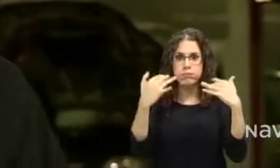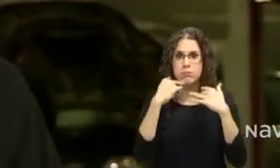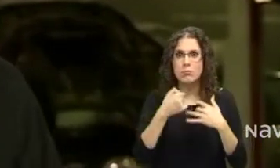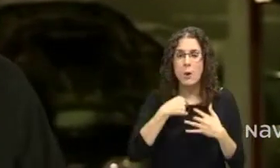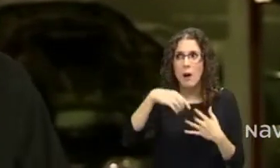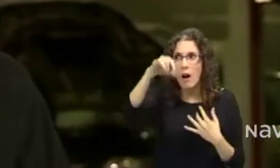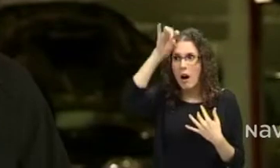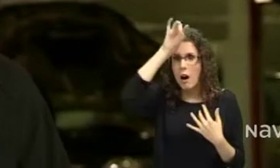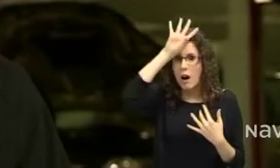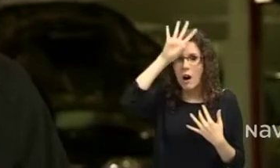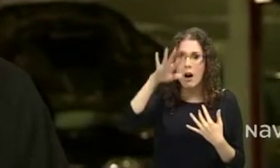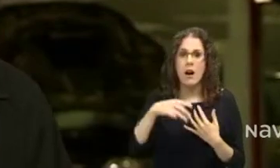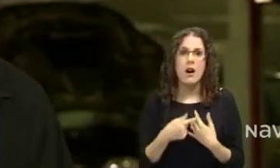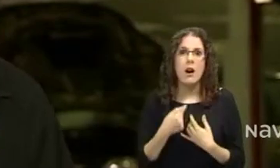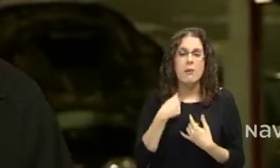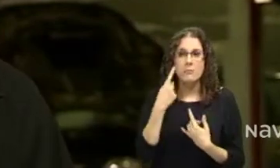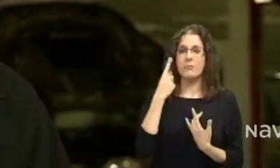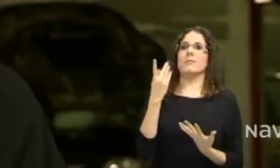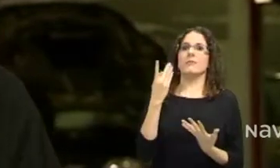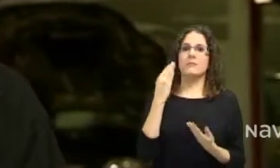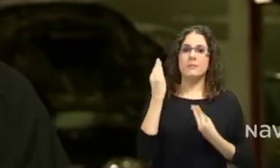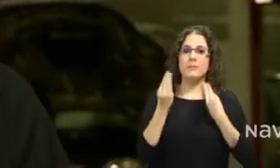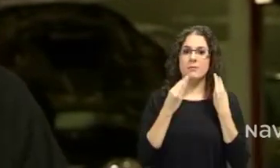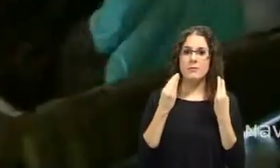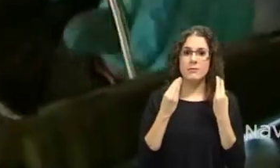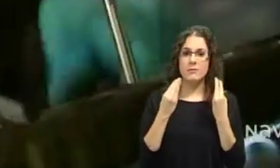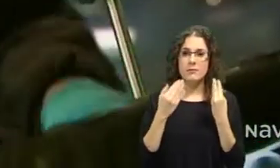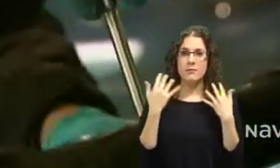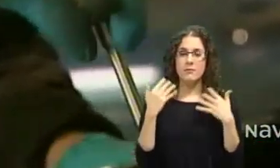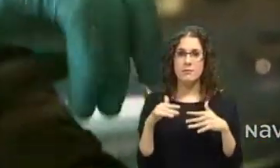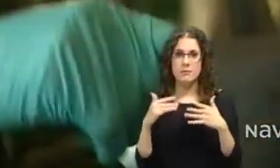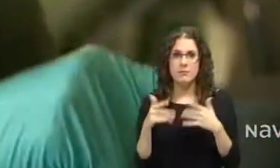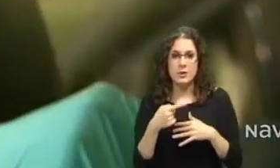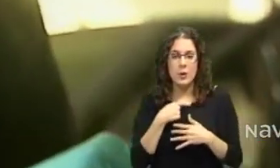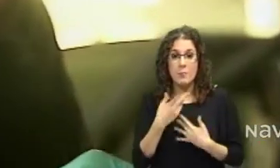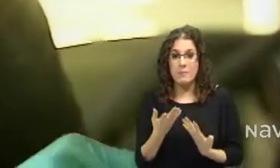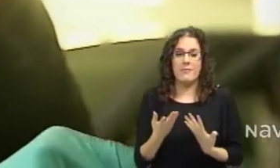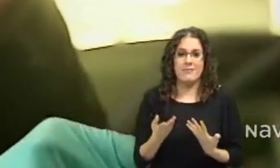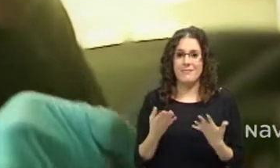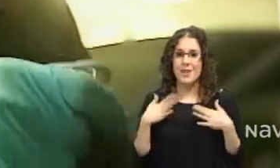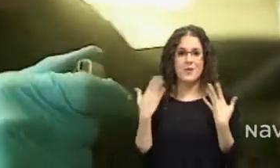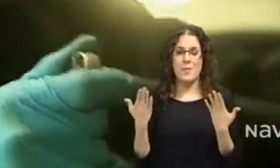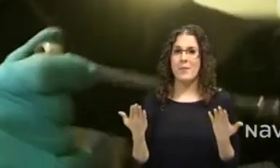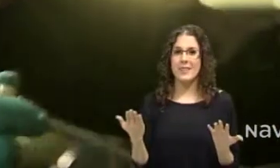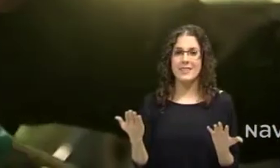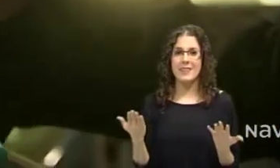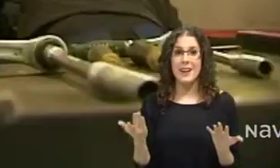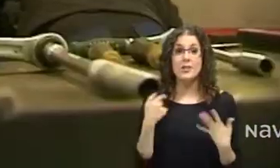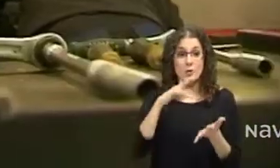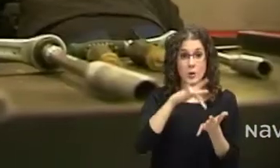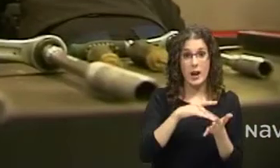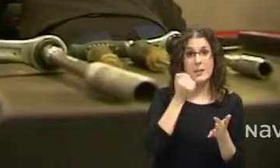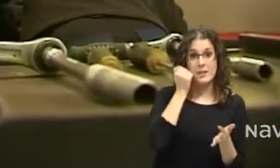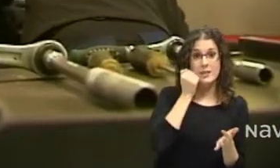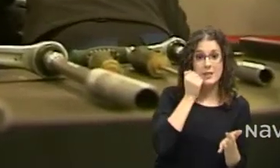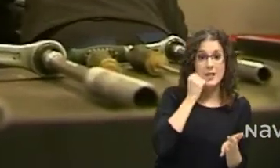y dije, ostras, me quedé súper sorprendido. Y ya pues eso fue un sábado, el lunes abrí la puerta